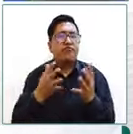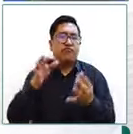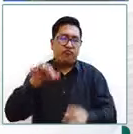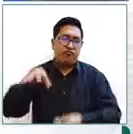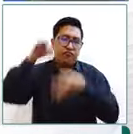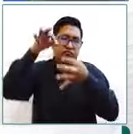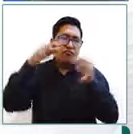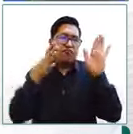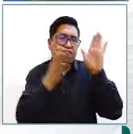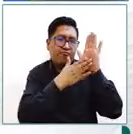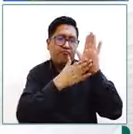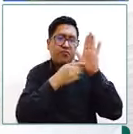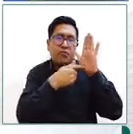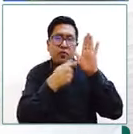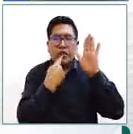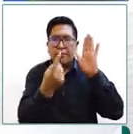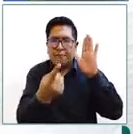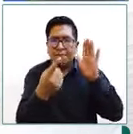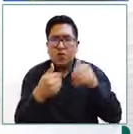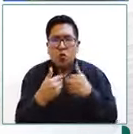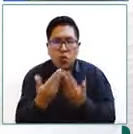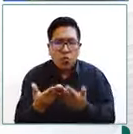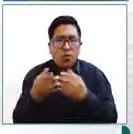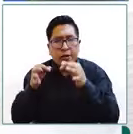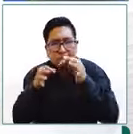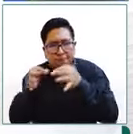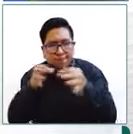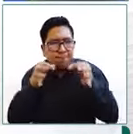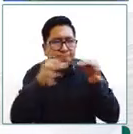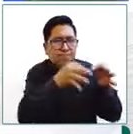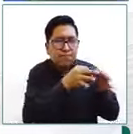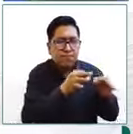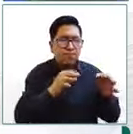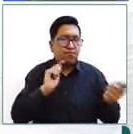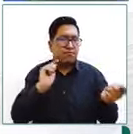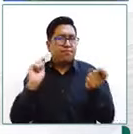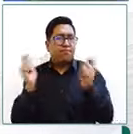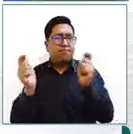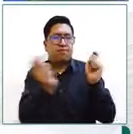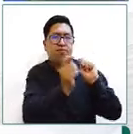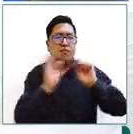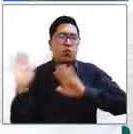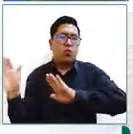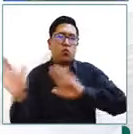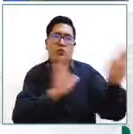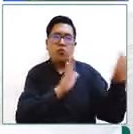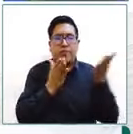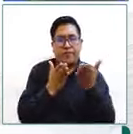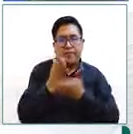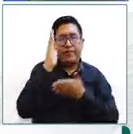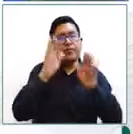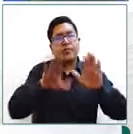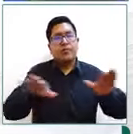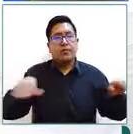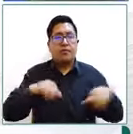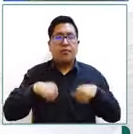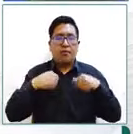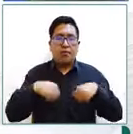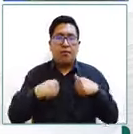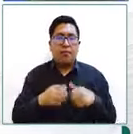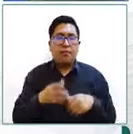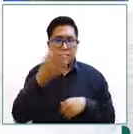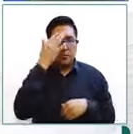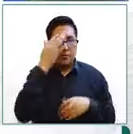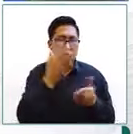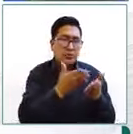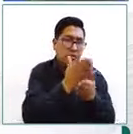concentra, establece de forma específica aquellos derechos que se reconocen para las niñas, niños y adolescentes, derechos